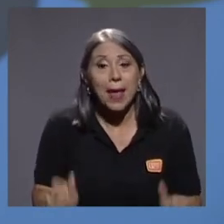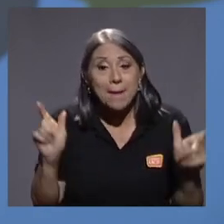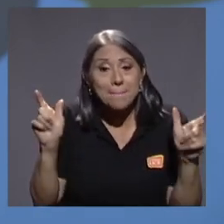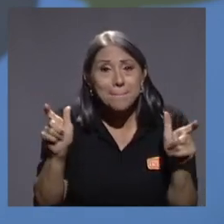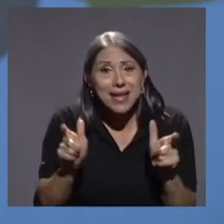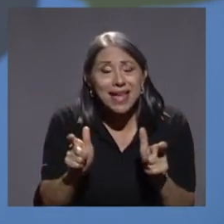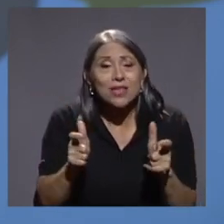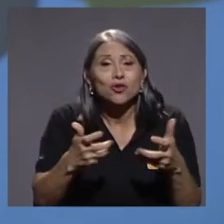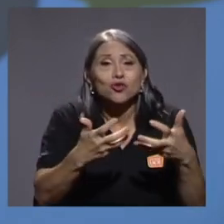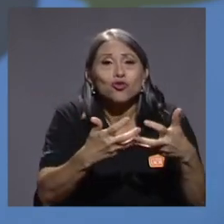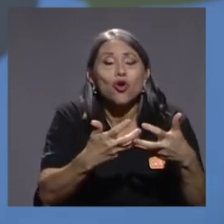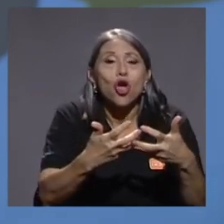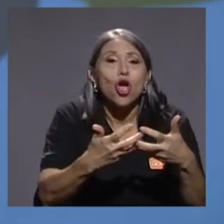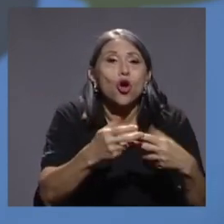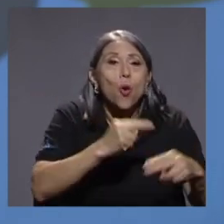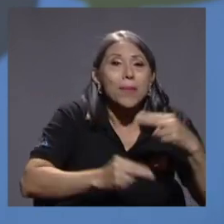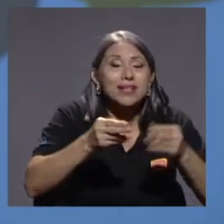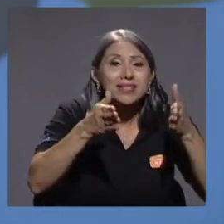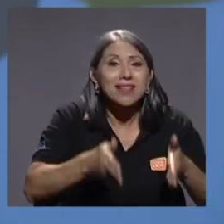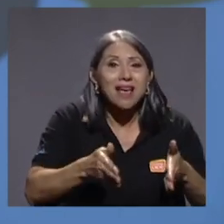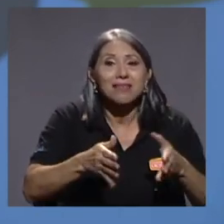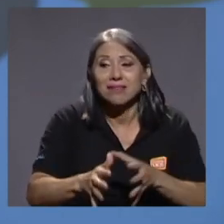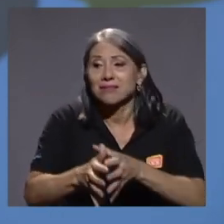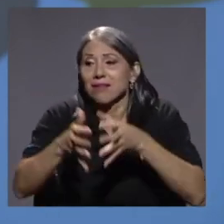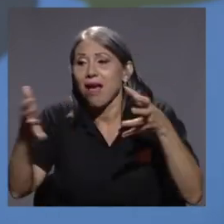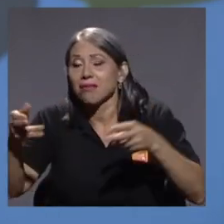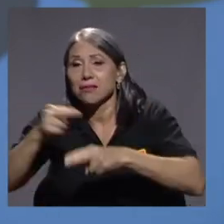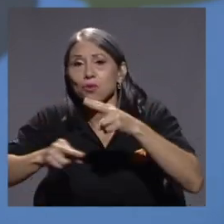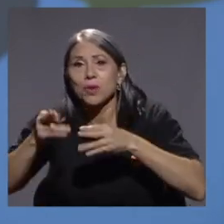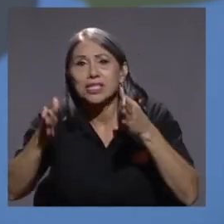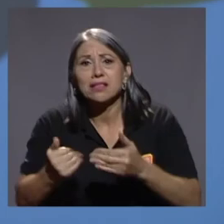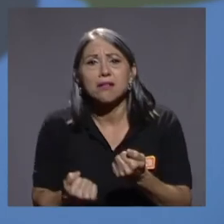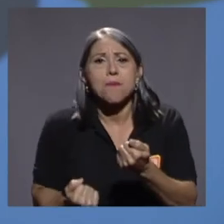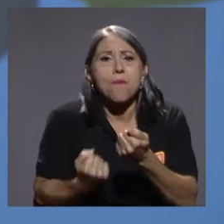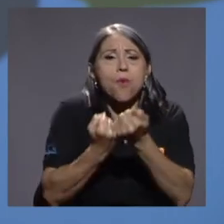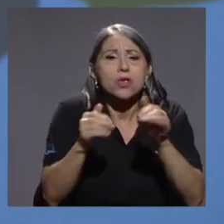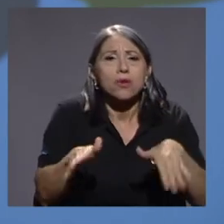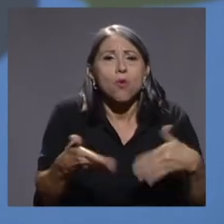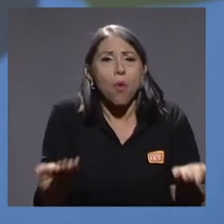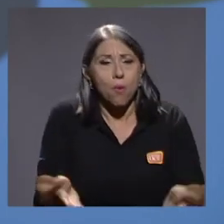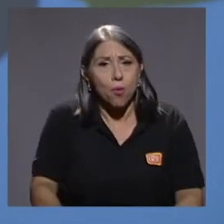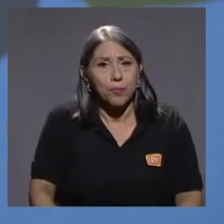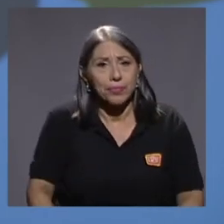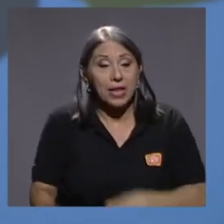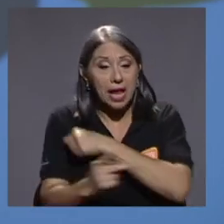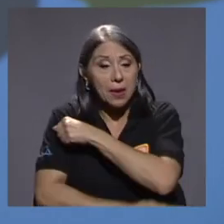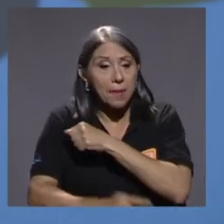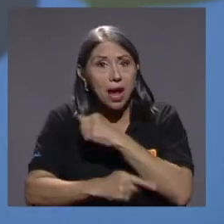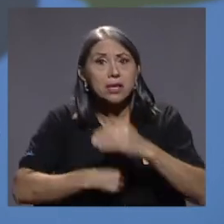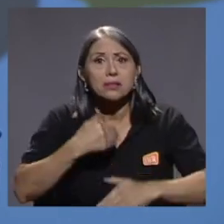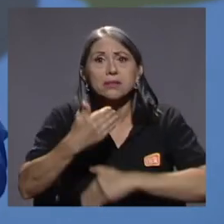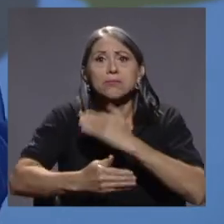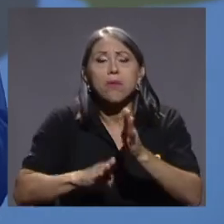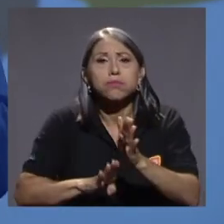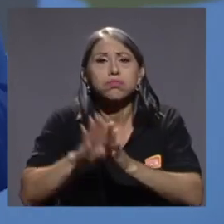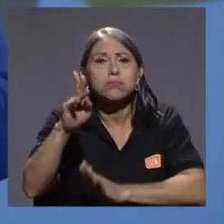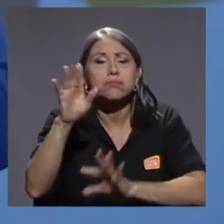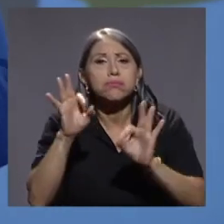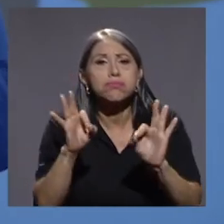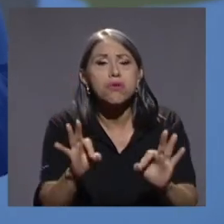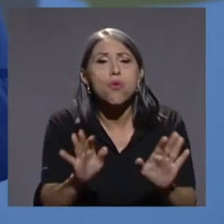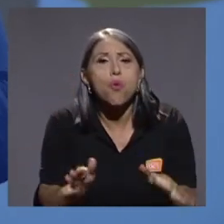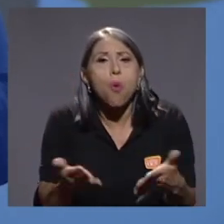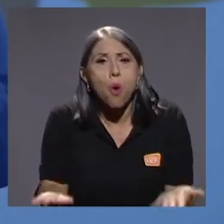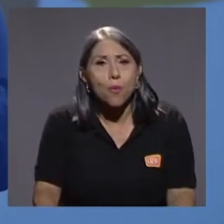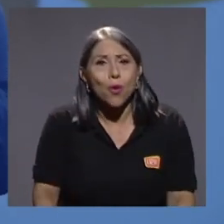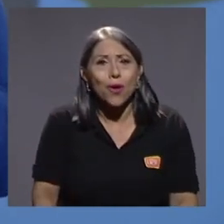cómo vamos a apoyar a los grandes comerciantes. De qué manera va a salir el país adelante. ¿Nos vamos a fijar realmente una